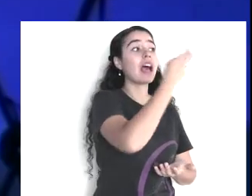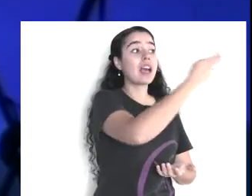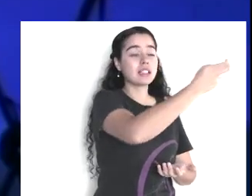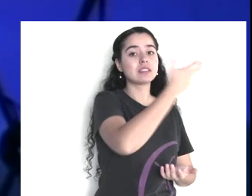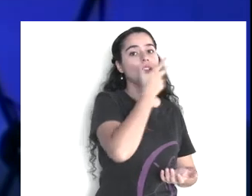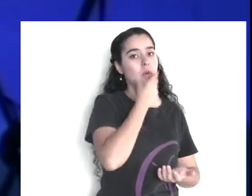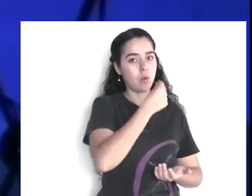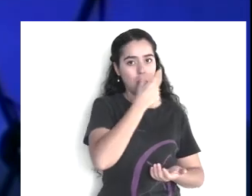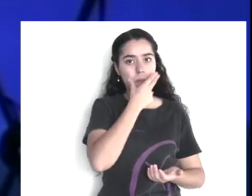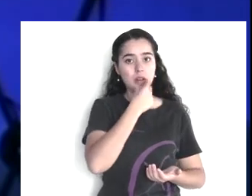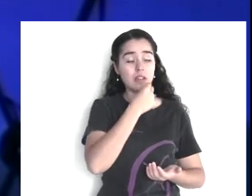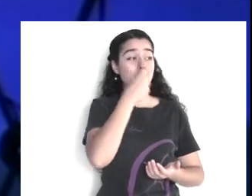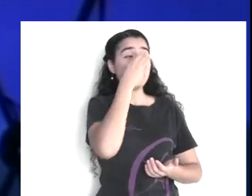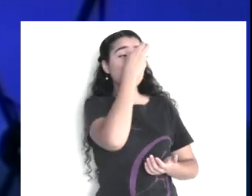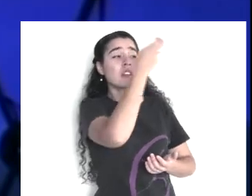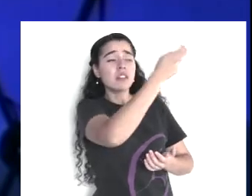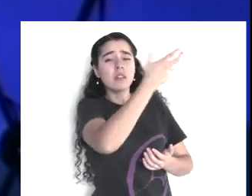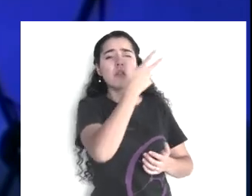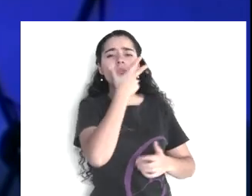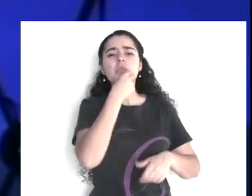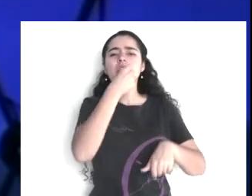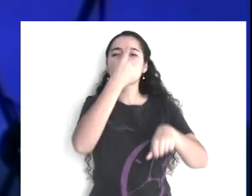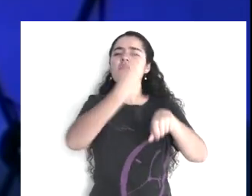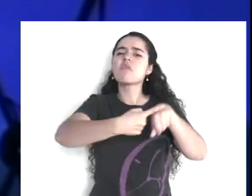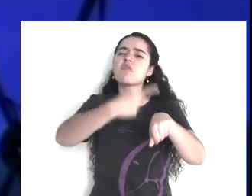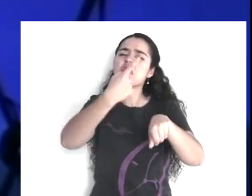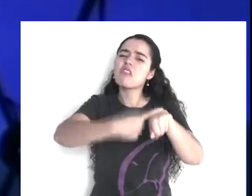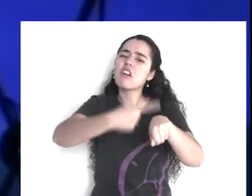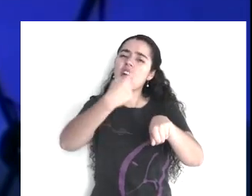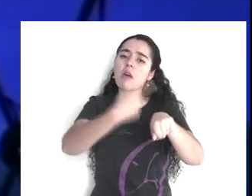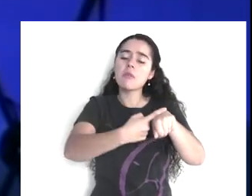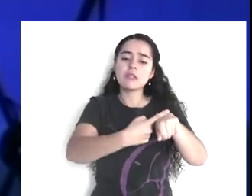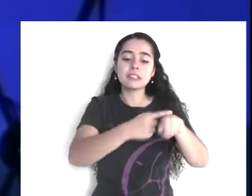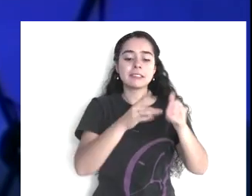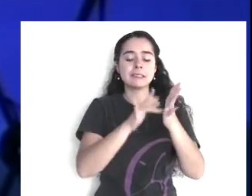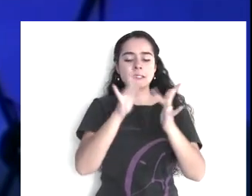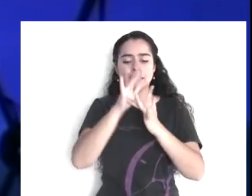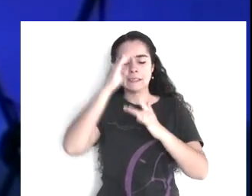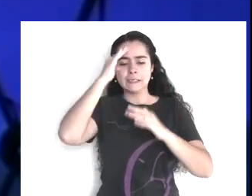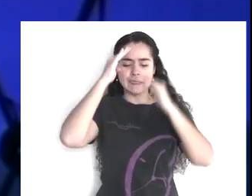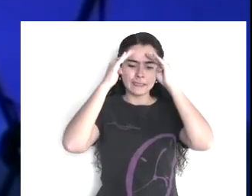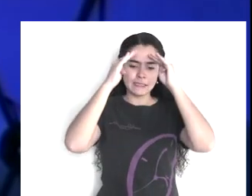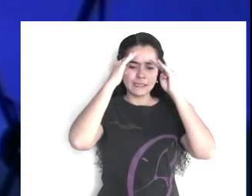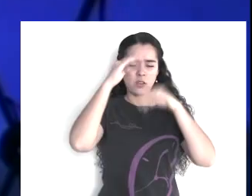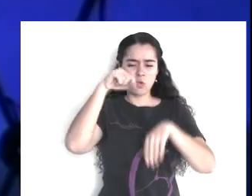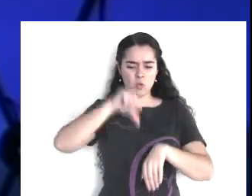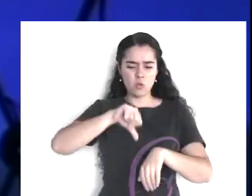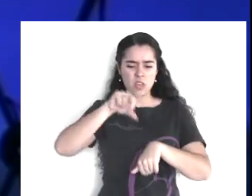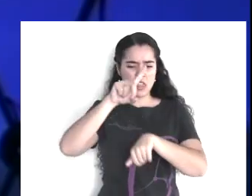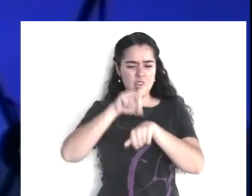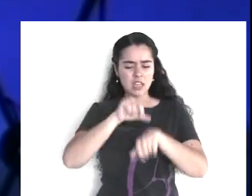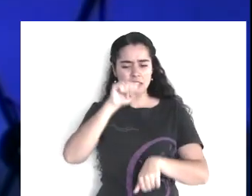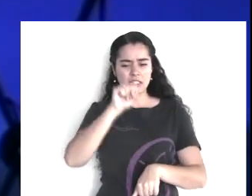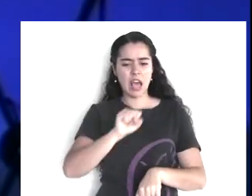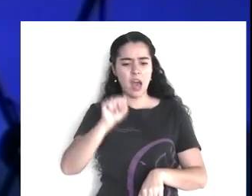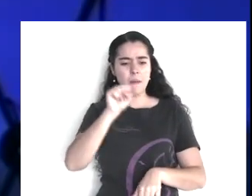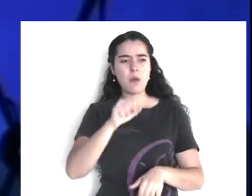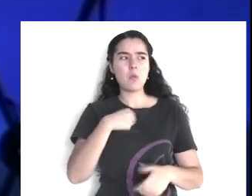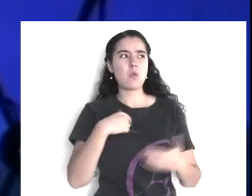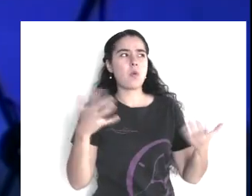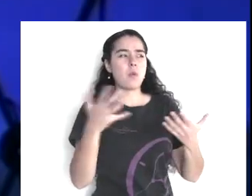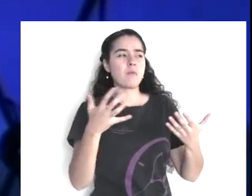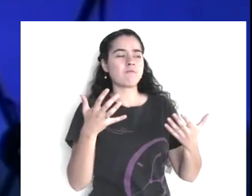sanado a un hombre en día sábado. Entonces, al juzgarlo a Jesús de manera precipitada,